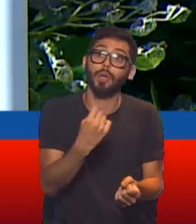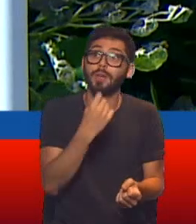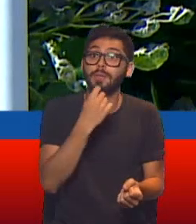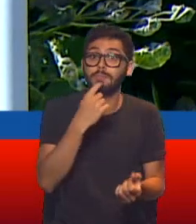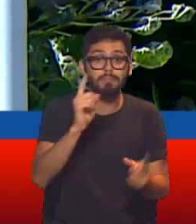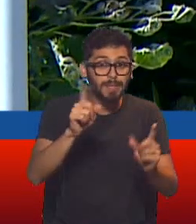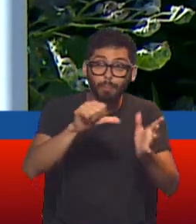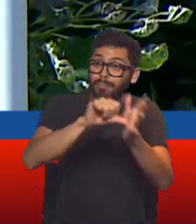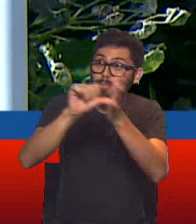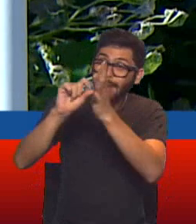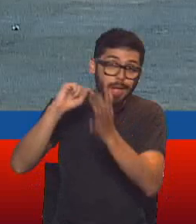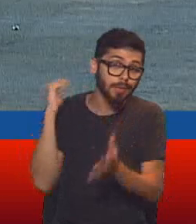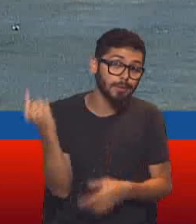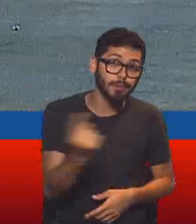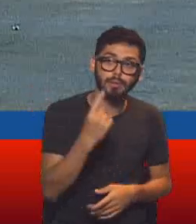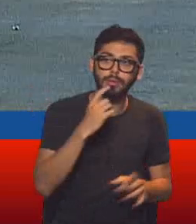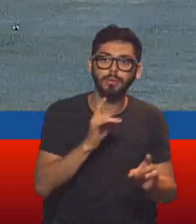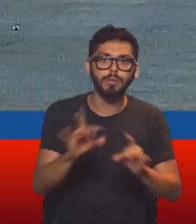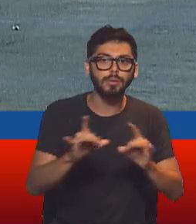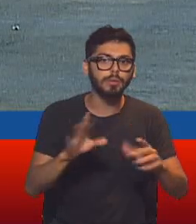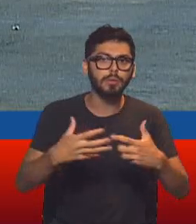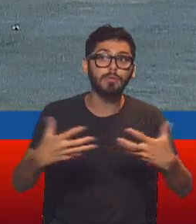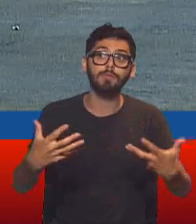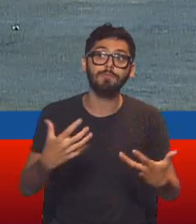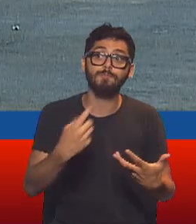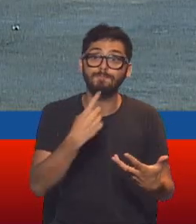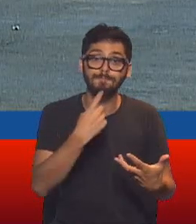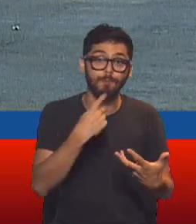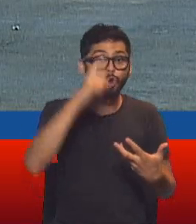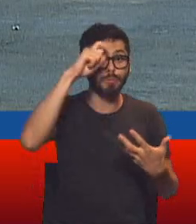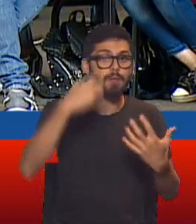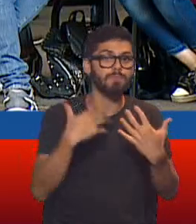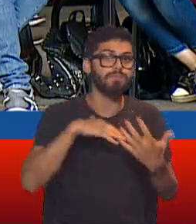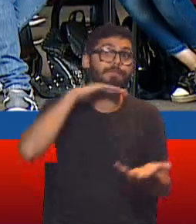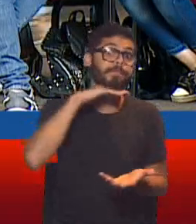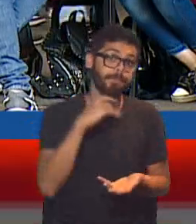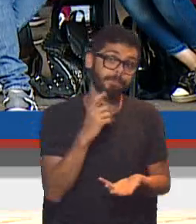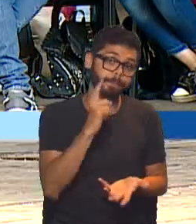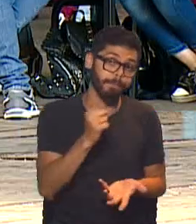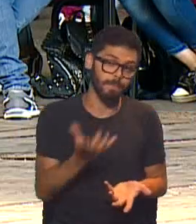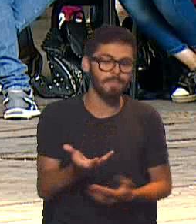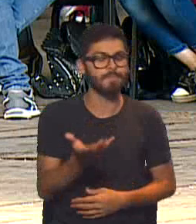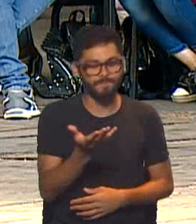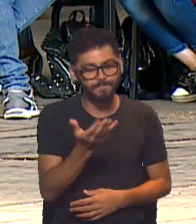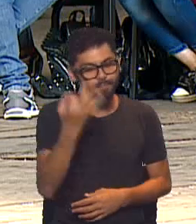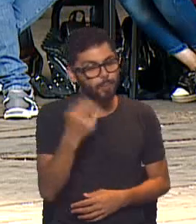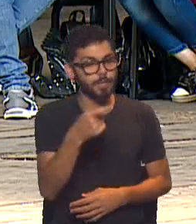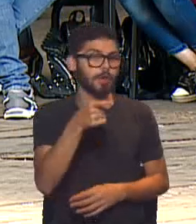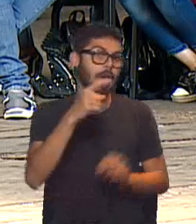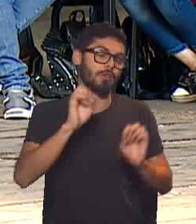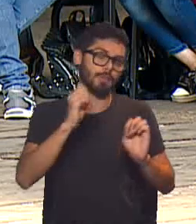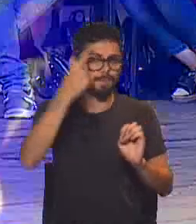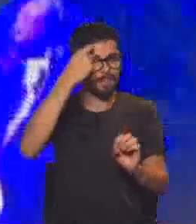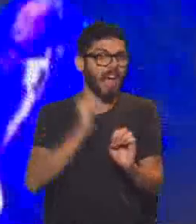países con el alto número de contagios que hay es la saturación del sistema de salud. Sí, precisamente, y eso está muy claro, doctor, porque